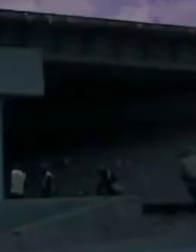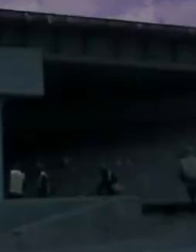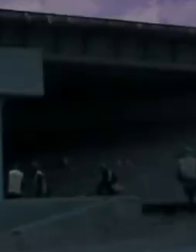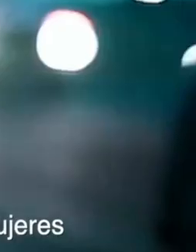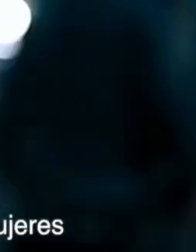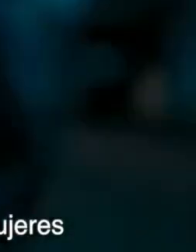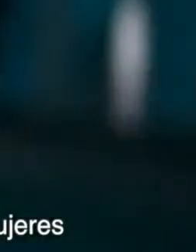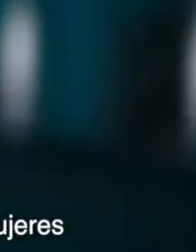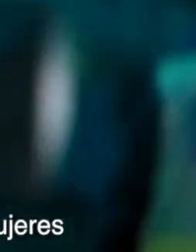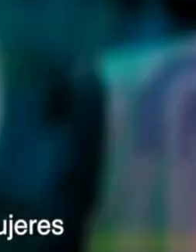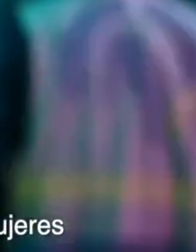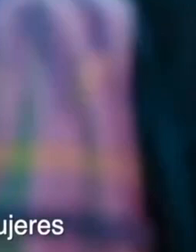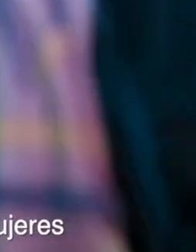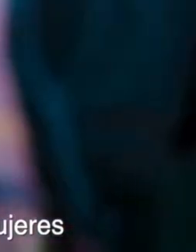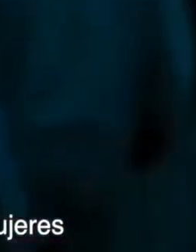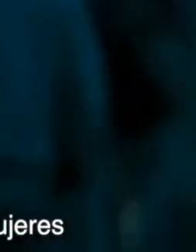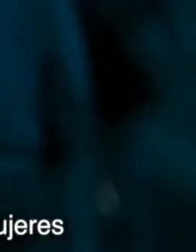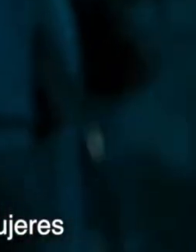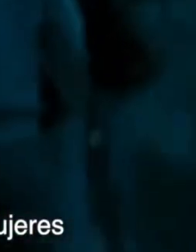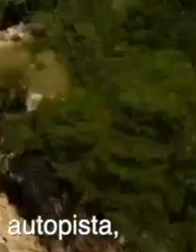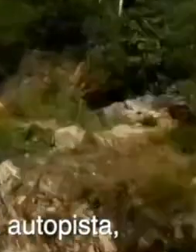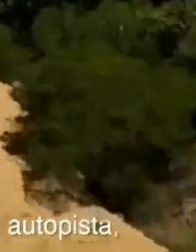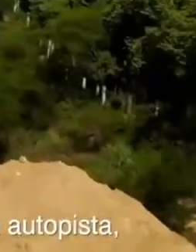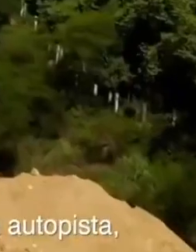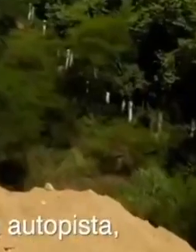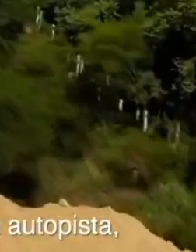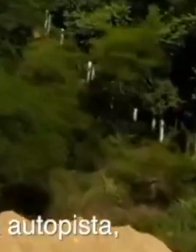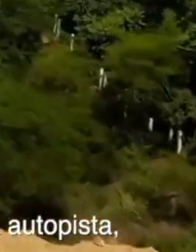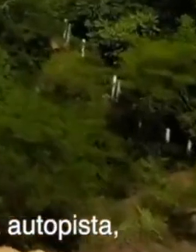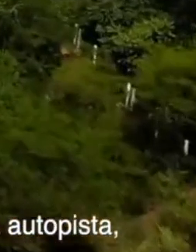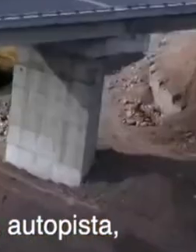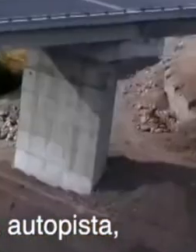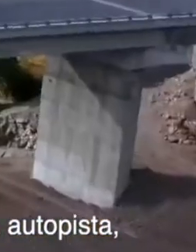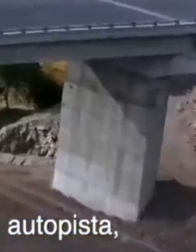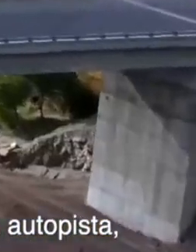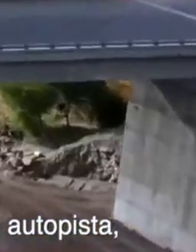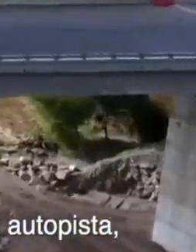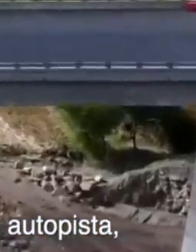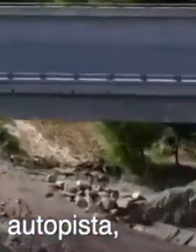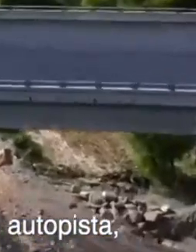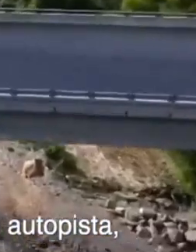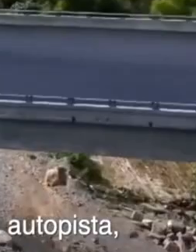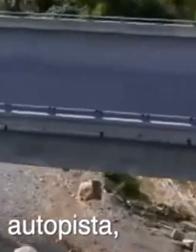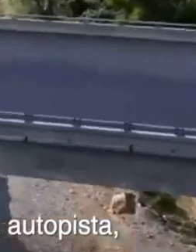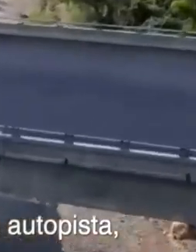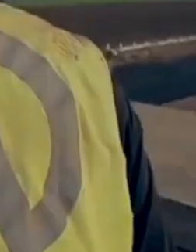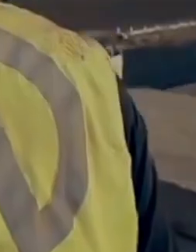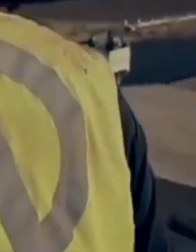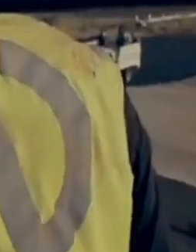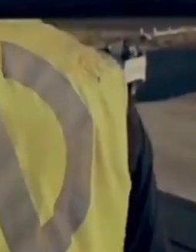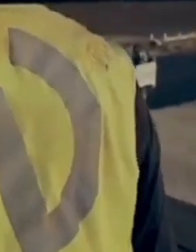A lo largo de nuestra historia existen hombres y mujeres que detrás de cada camino, de cada carretera, de cada autopista,